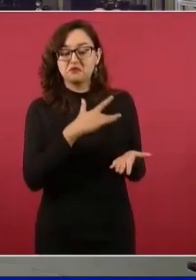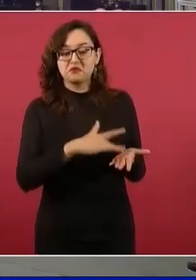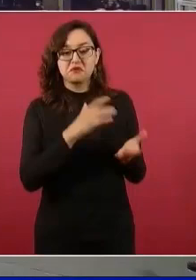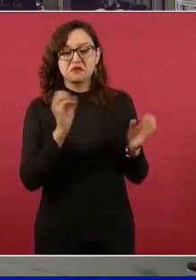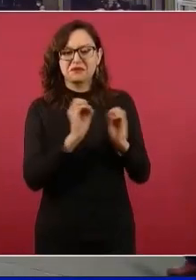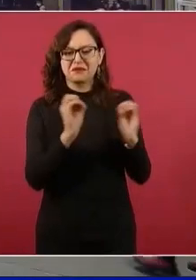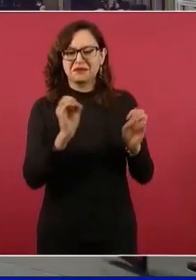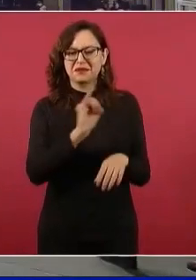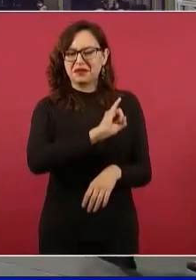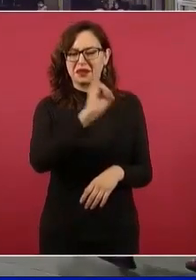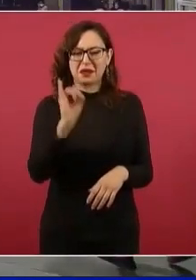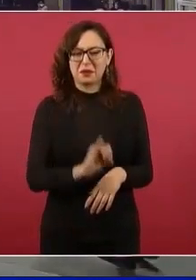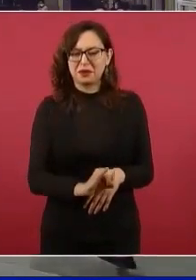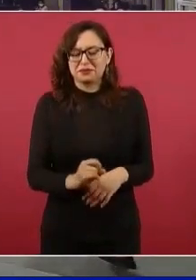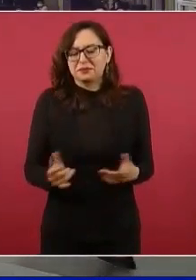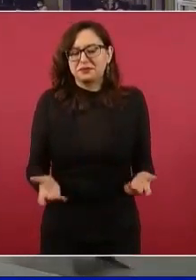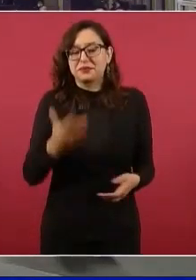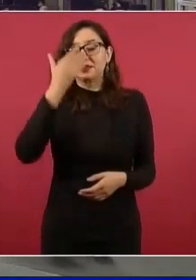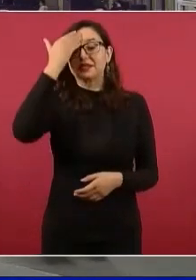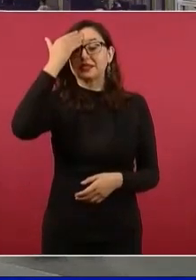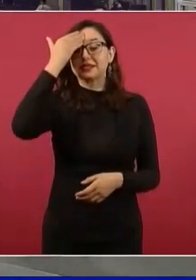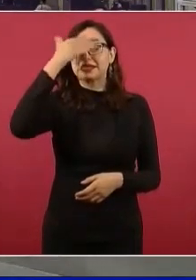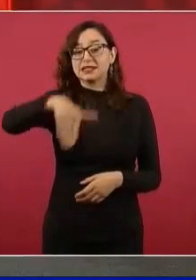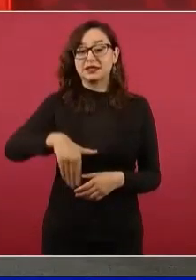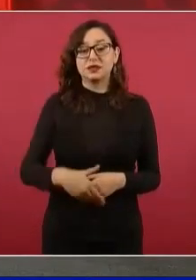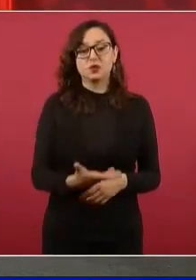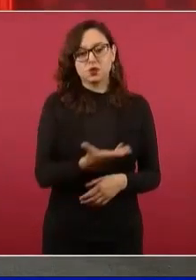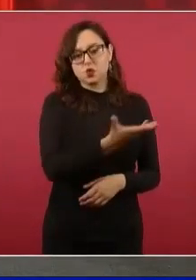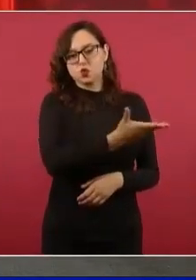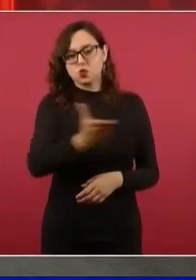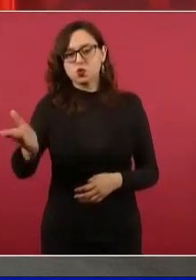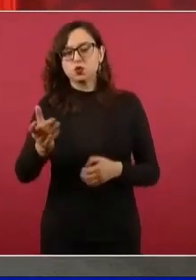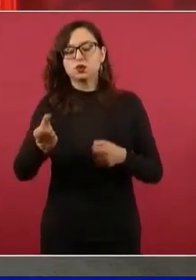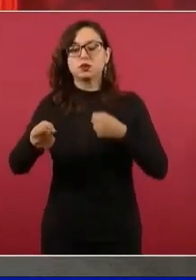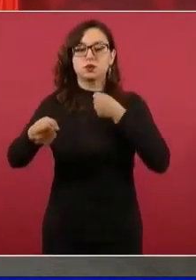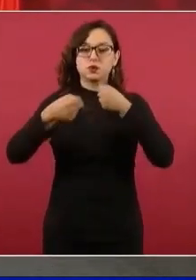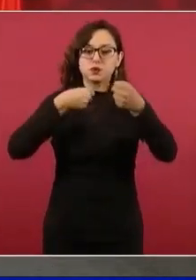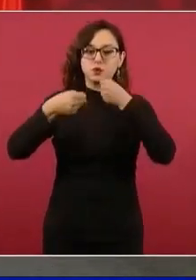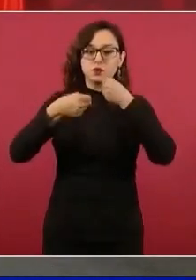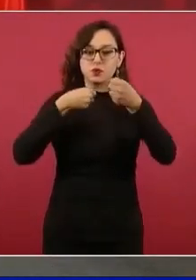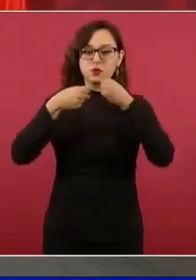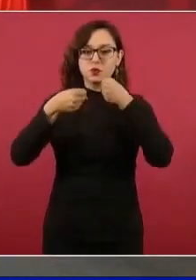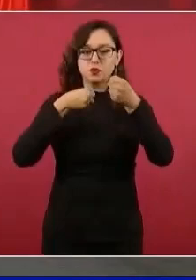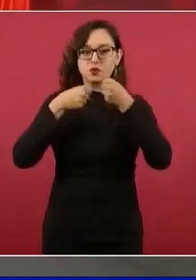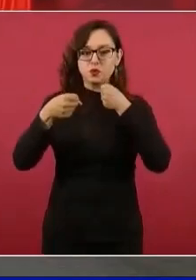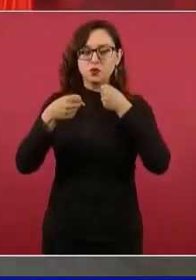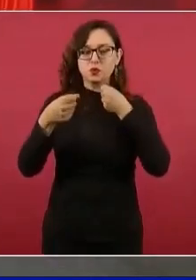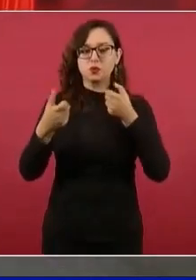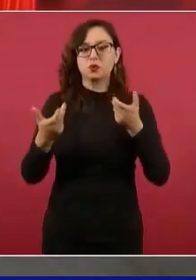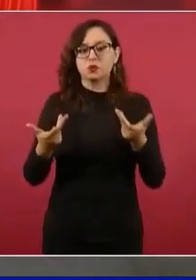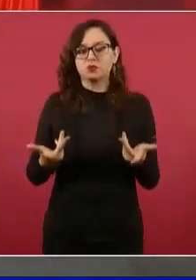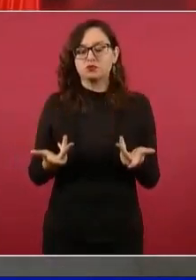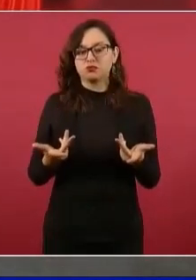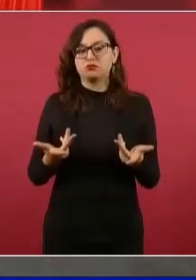sabemos que el periodismo que ustedes hacen es un periodismo